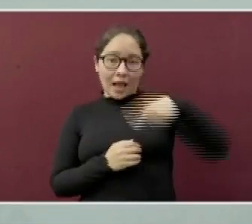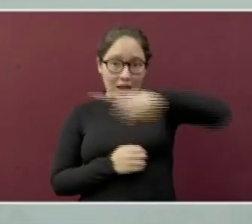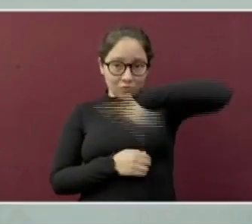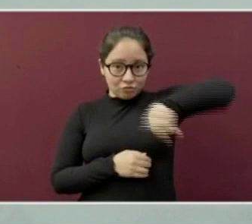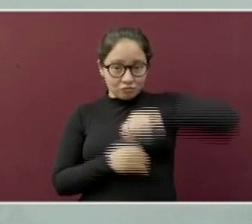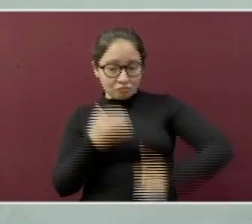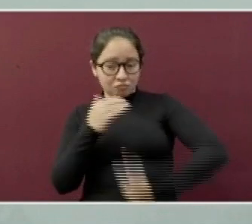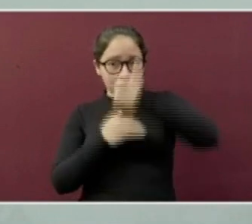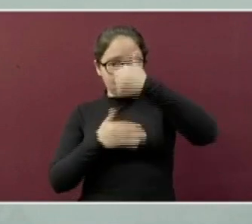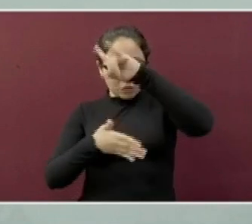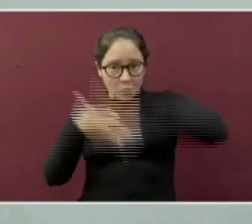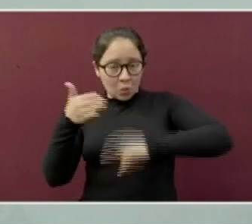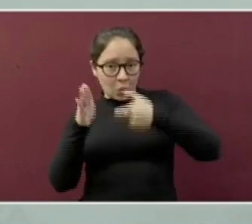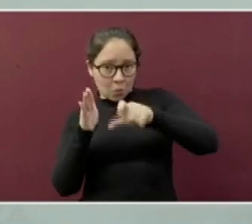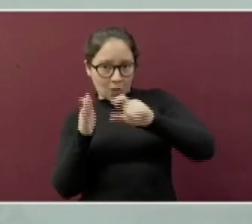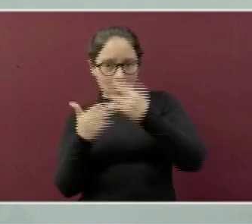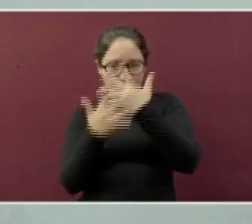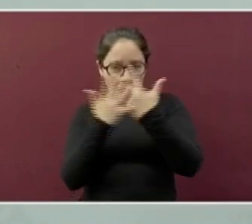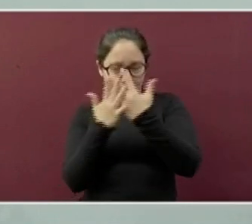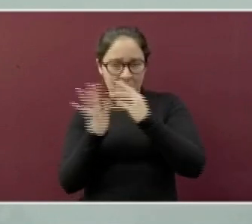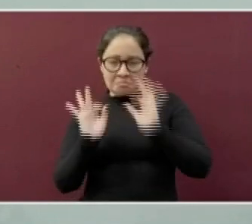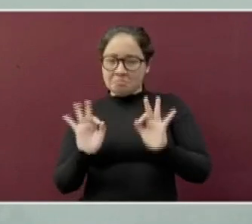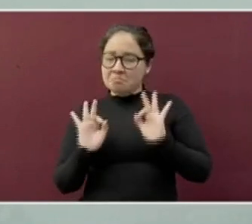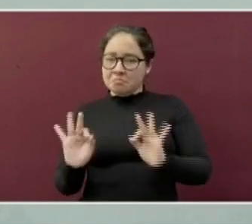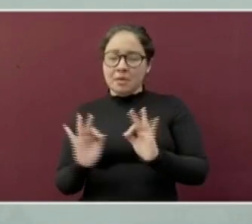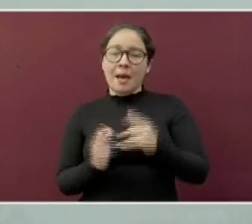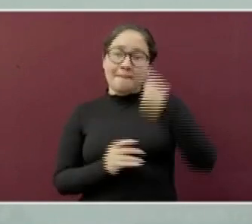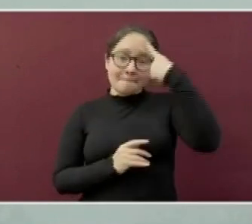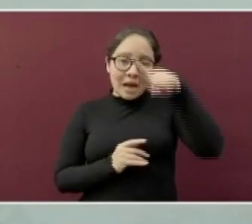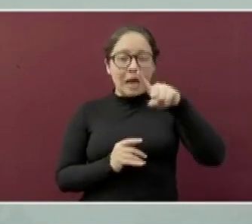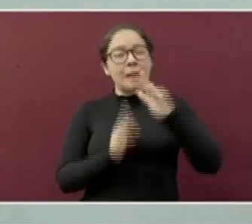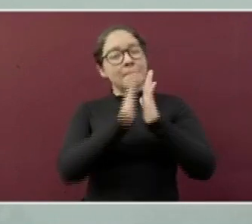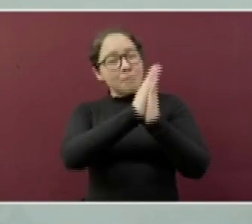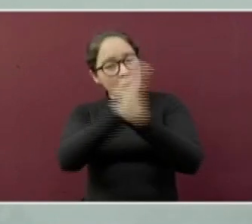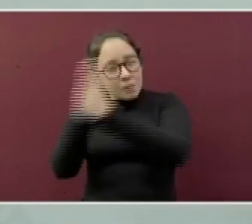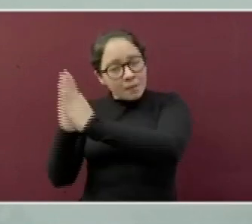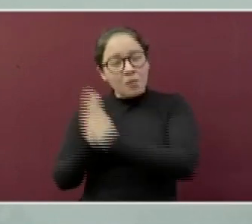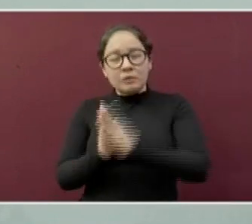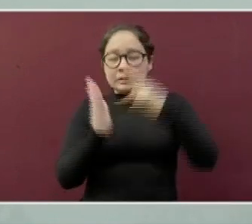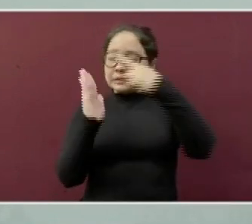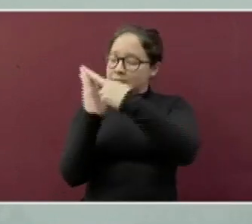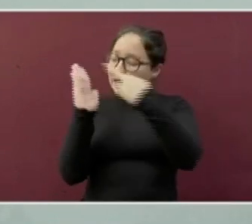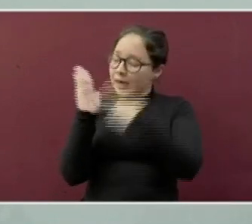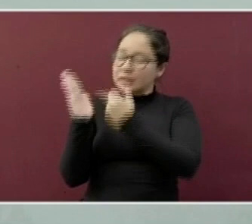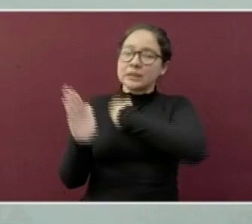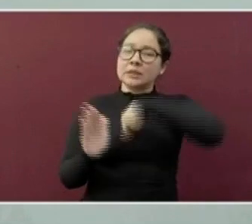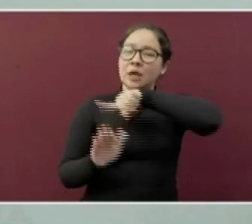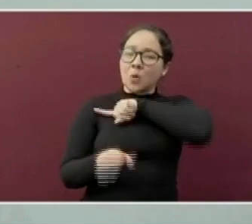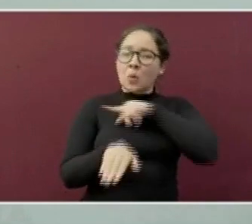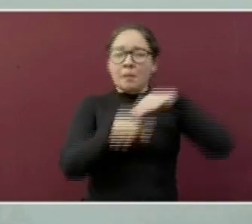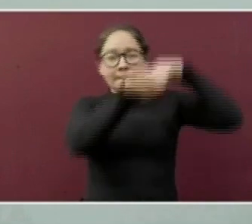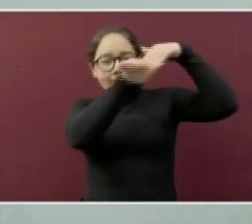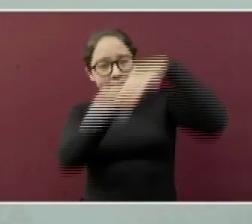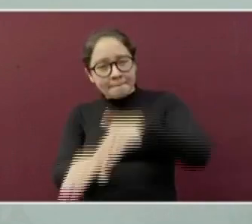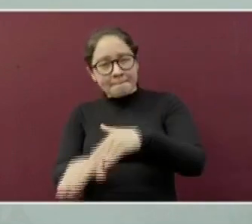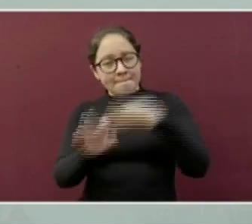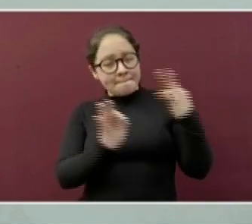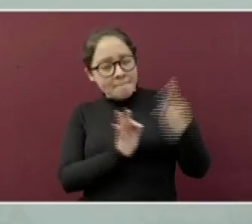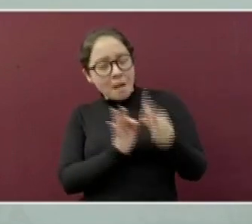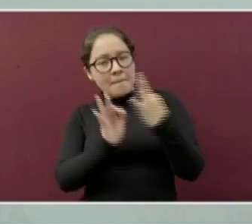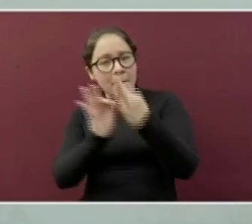su cartel con código QR para que mantengan las medidas esenciales de prevención